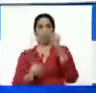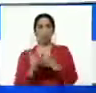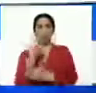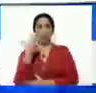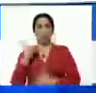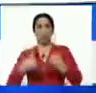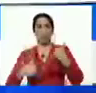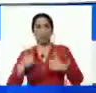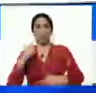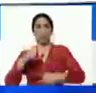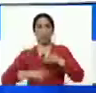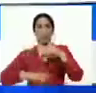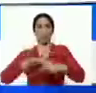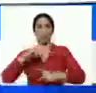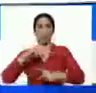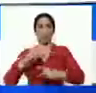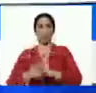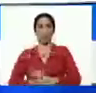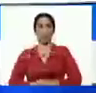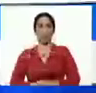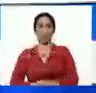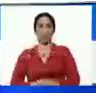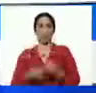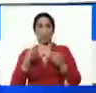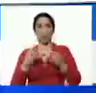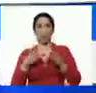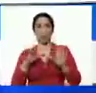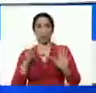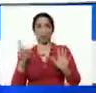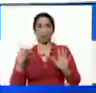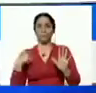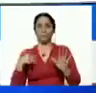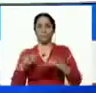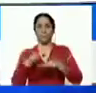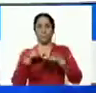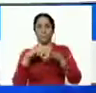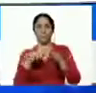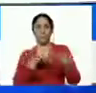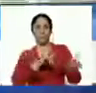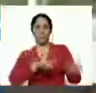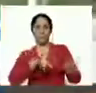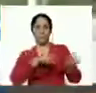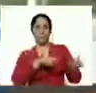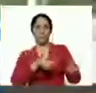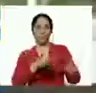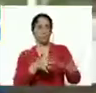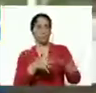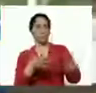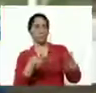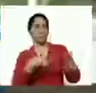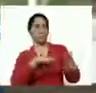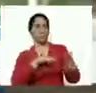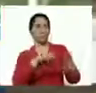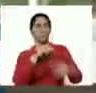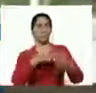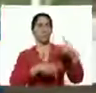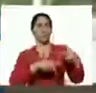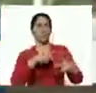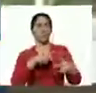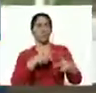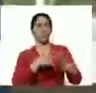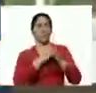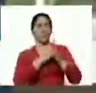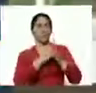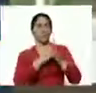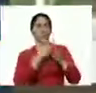miércoles productivo. Bueno, aquí tenemos al Ministro de Agricultura. ¿En qué momento estamos en la producción? Llegan